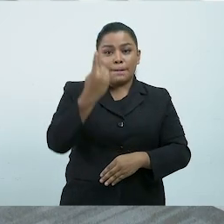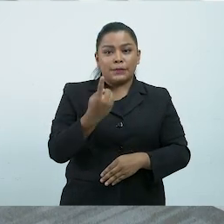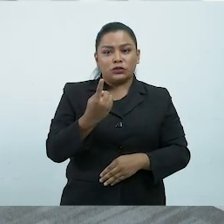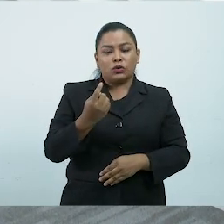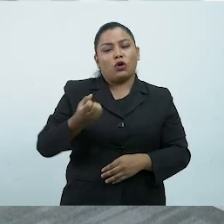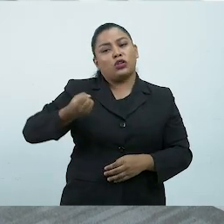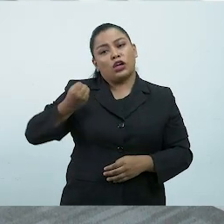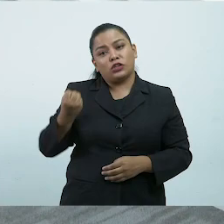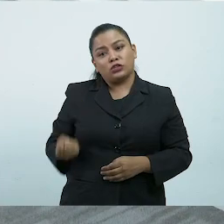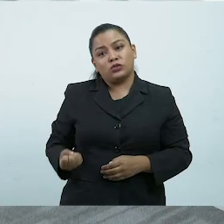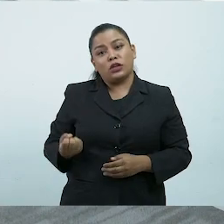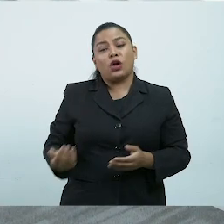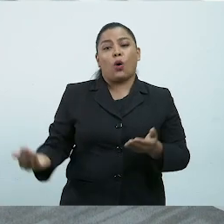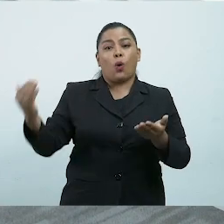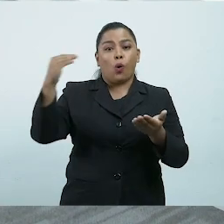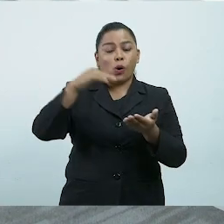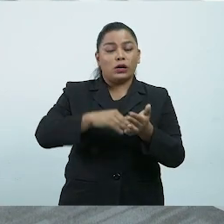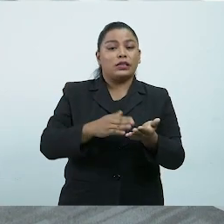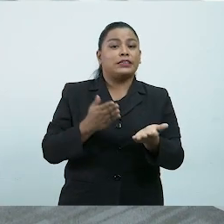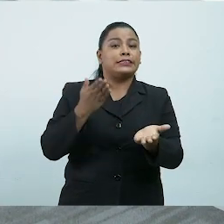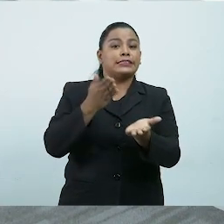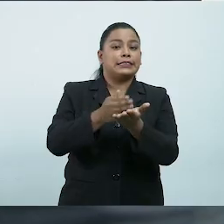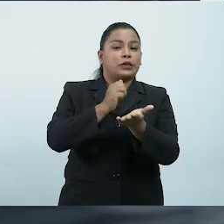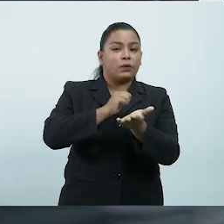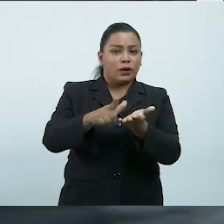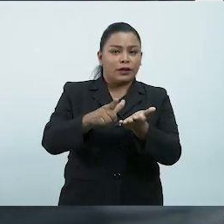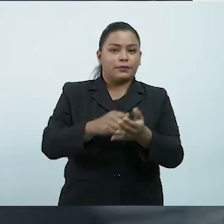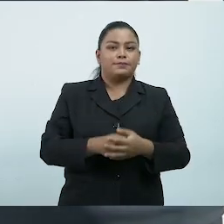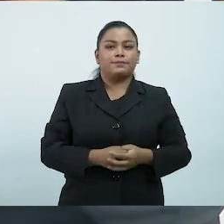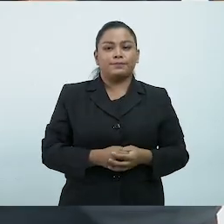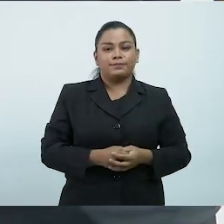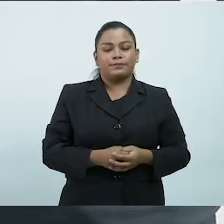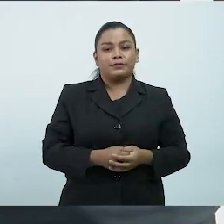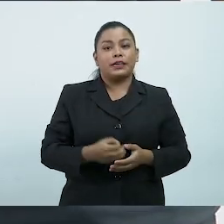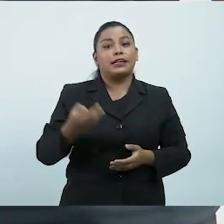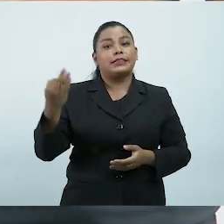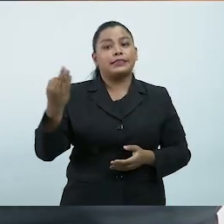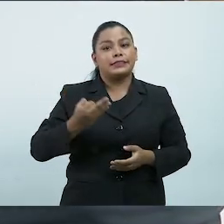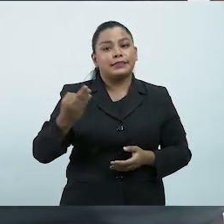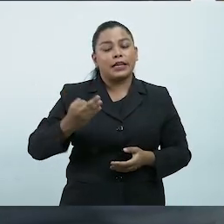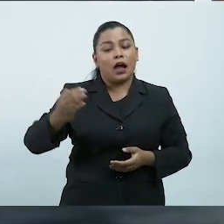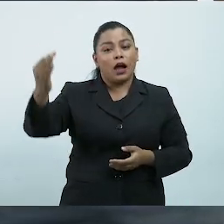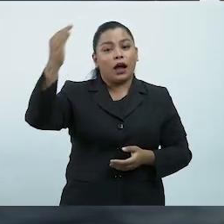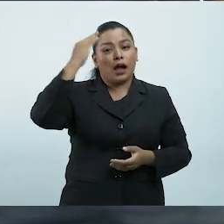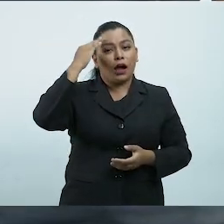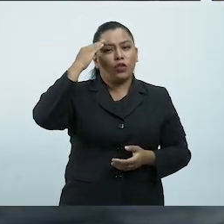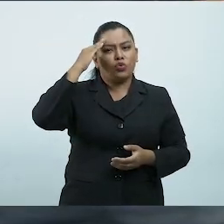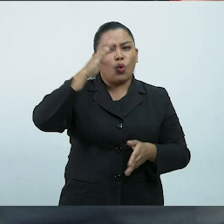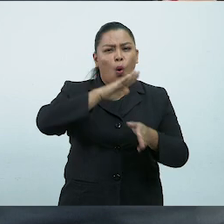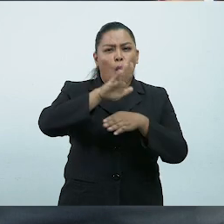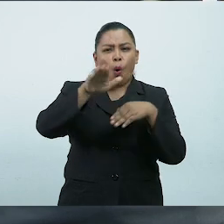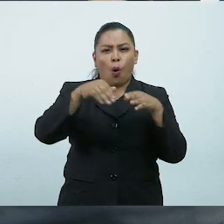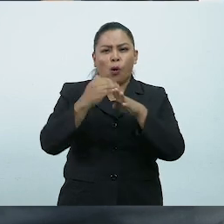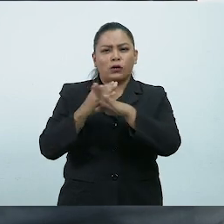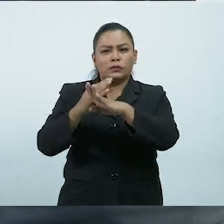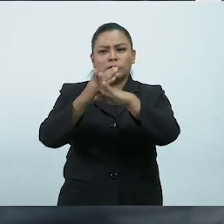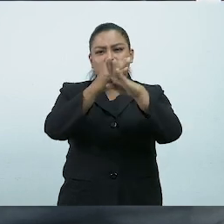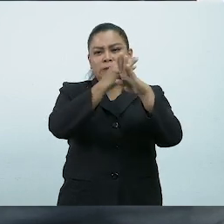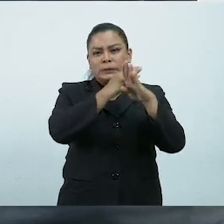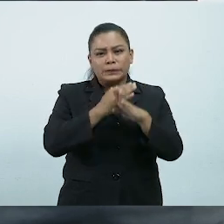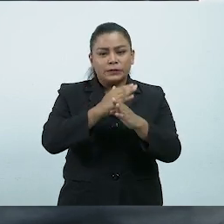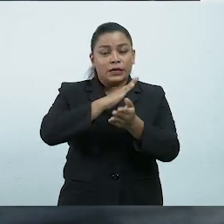y las estudiantes retornen al centro educativo Debemos tomar todas las medidas de limpieza,